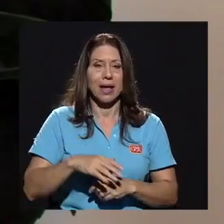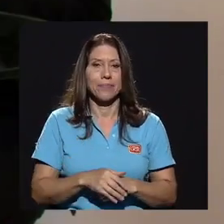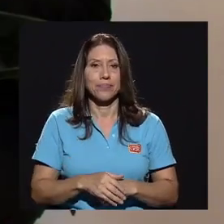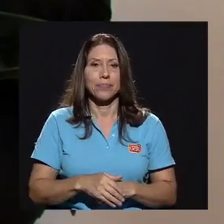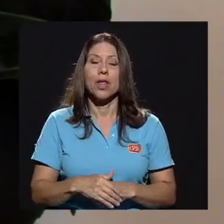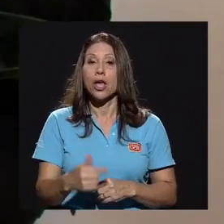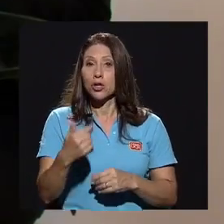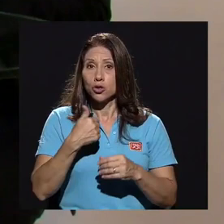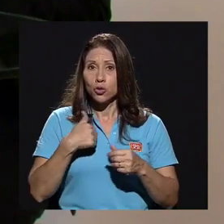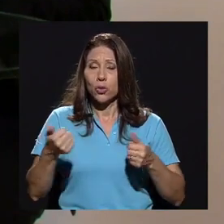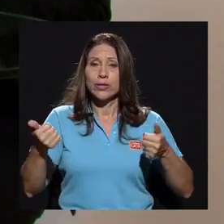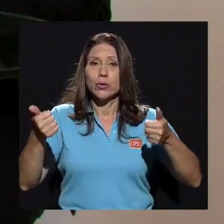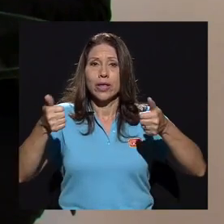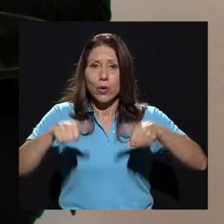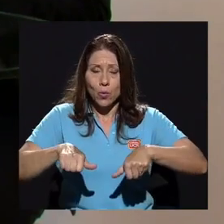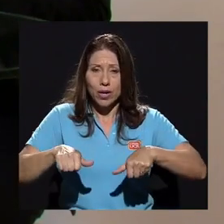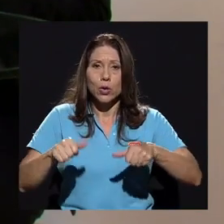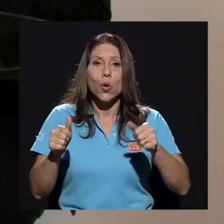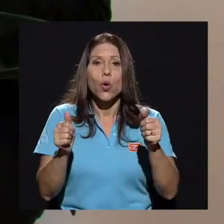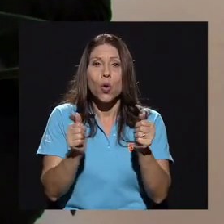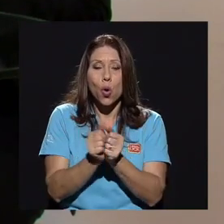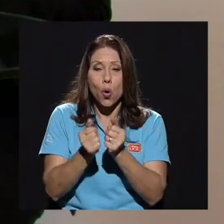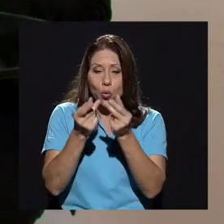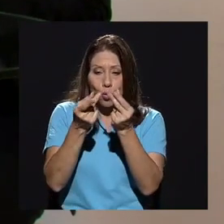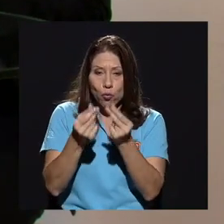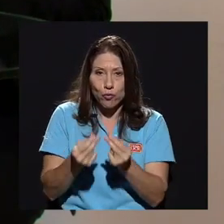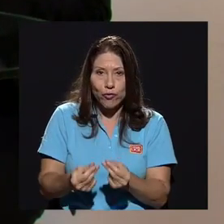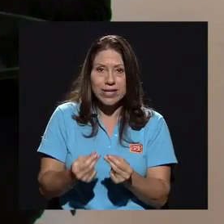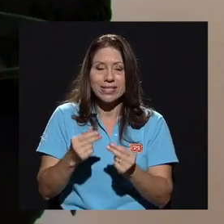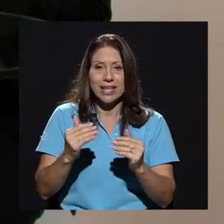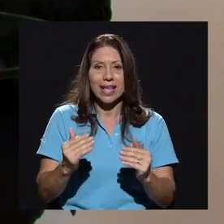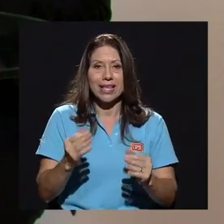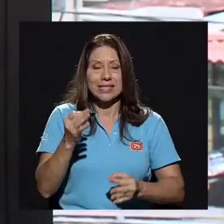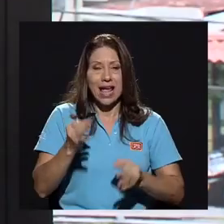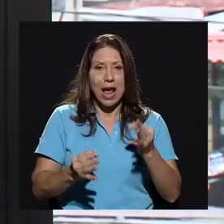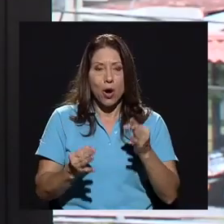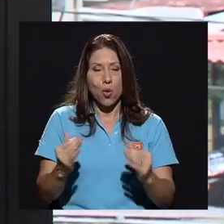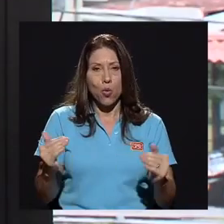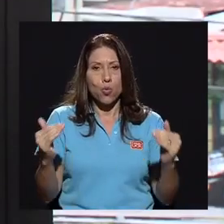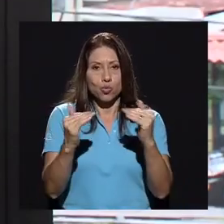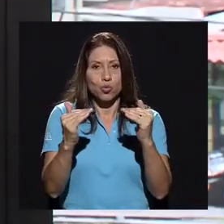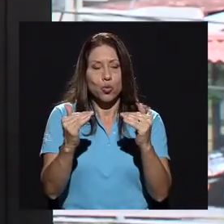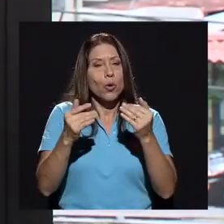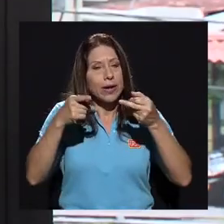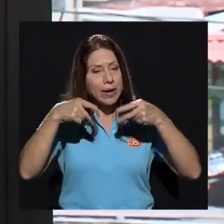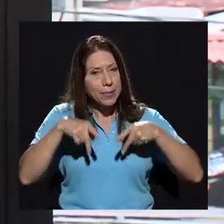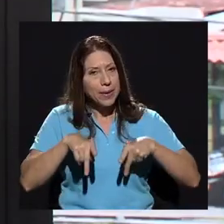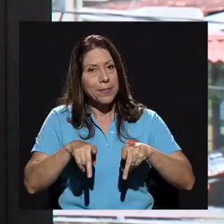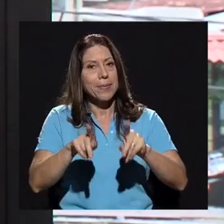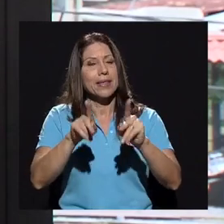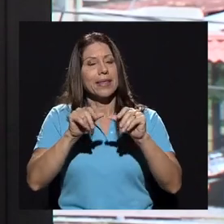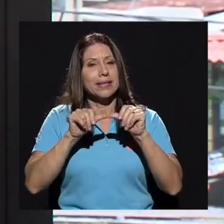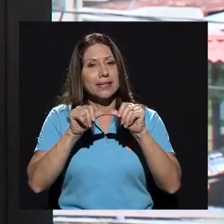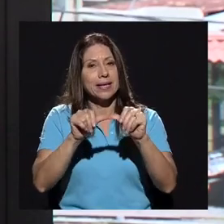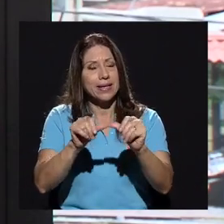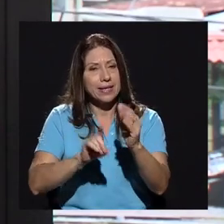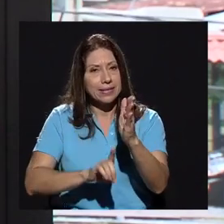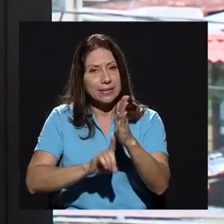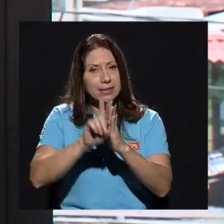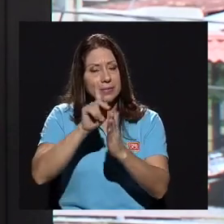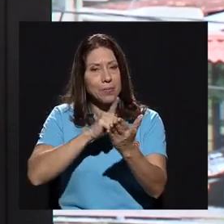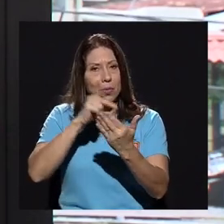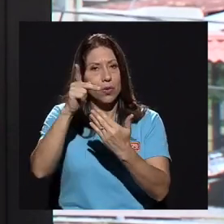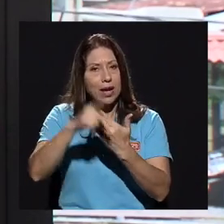Yo estoy de acuerdo con un FES que sea justo, que nos permita seguir desarrollando